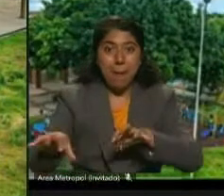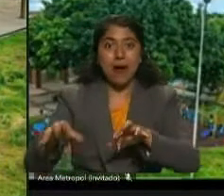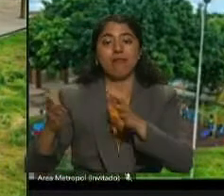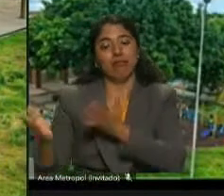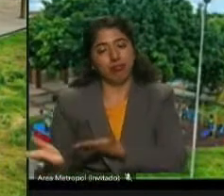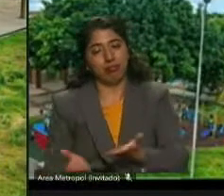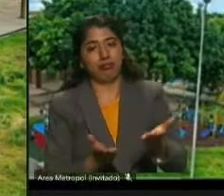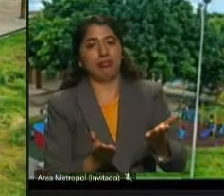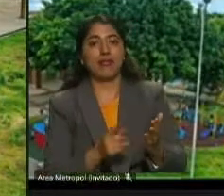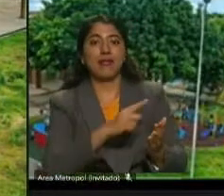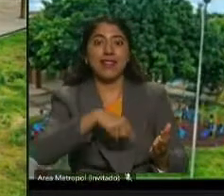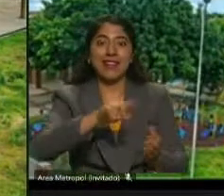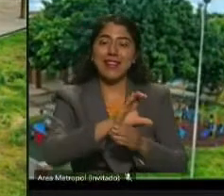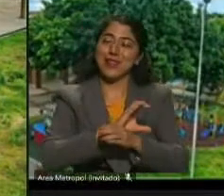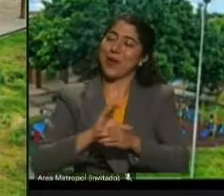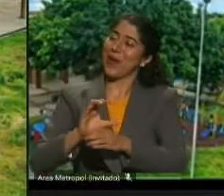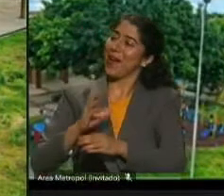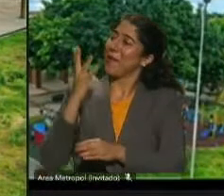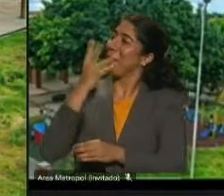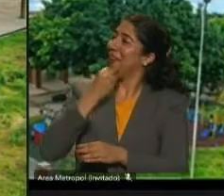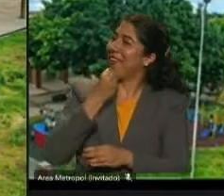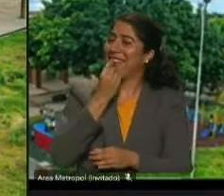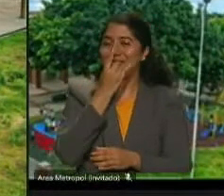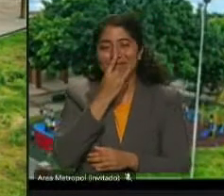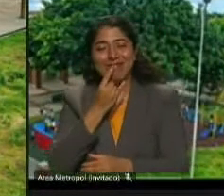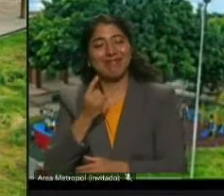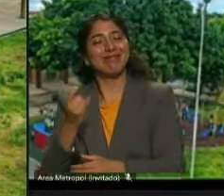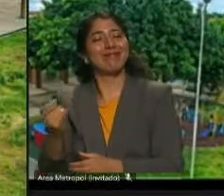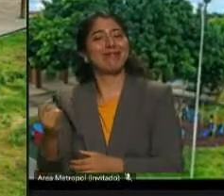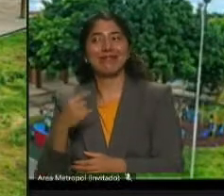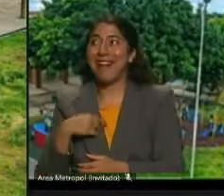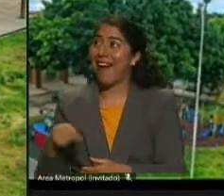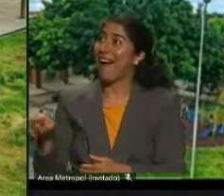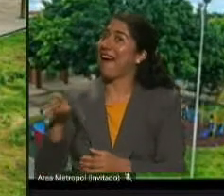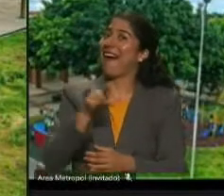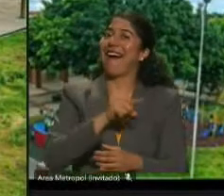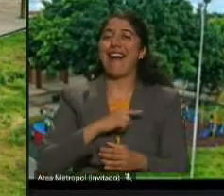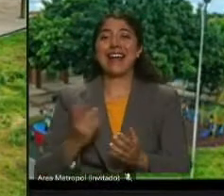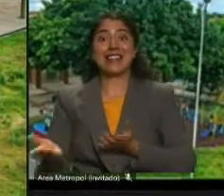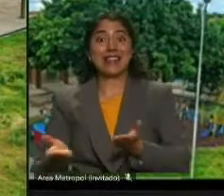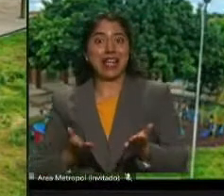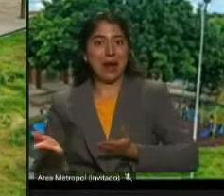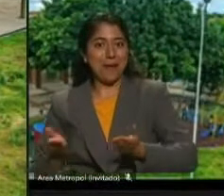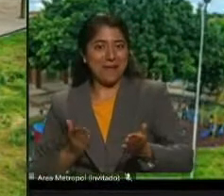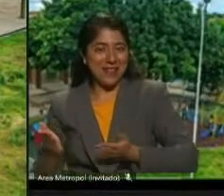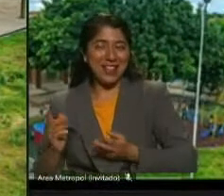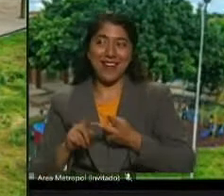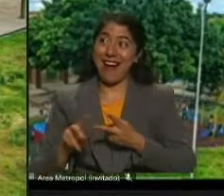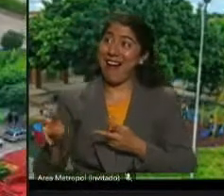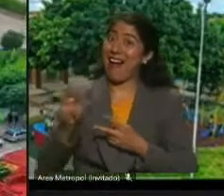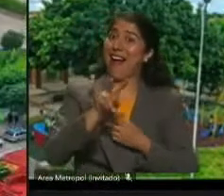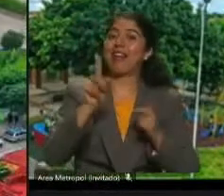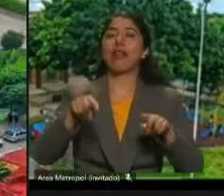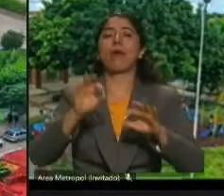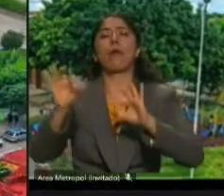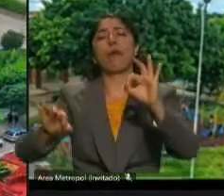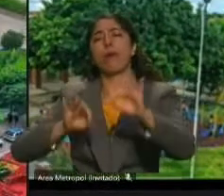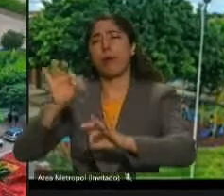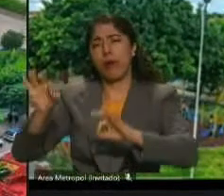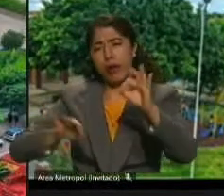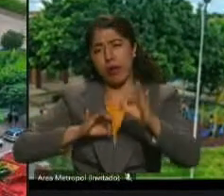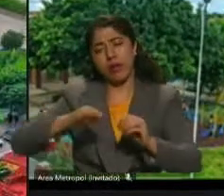brinde no solamente condiciones en cuanto a servicios, sino condiciones en el cuidado de su medio ambiente.